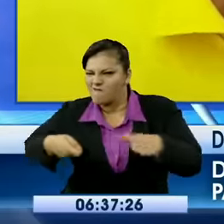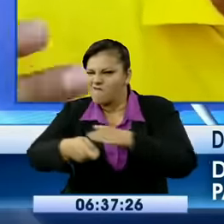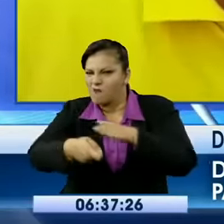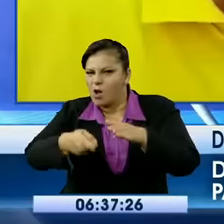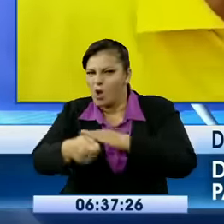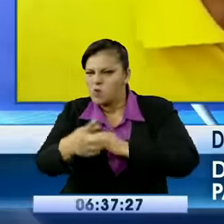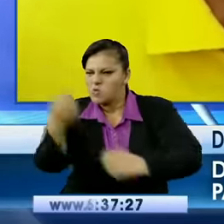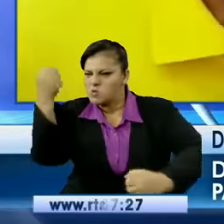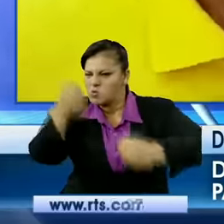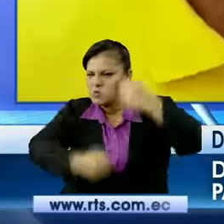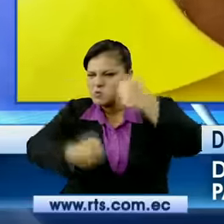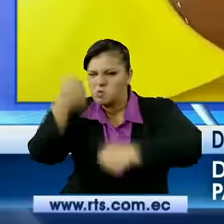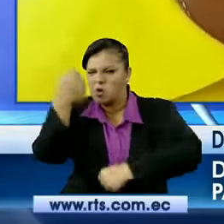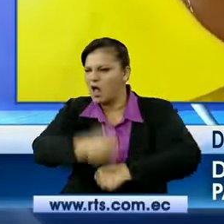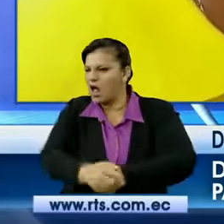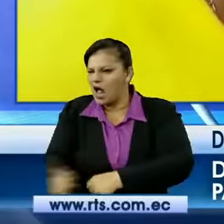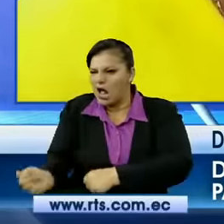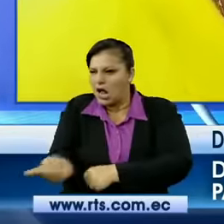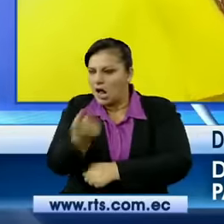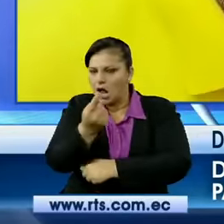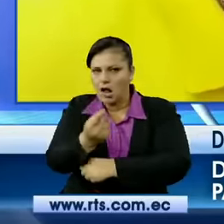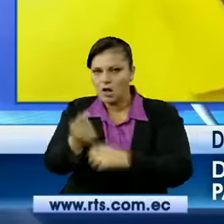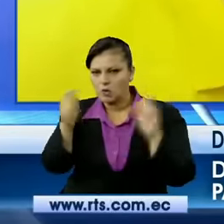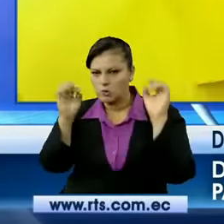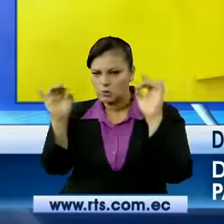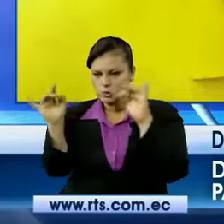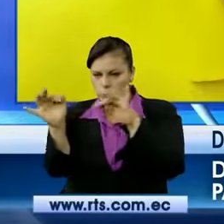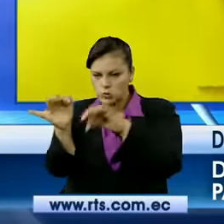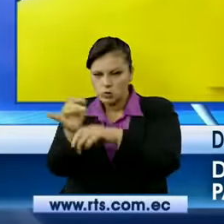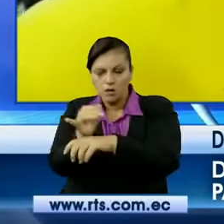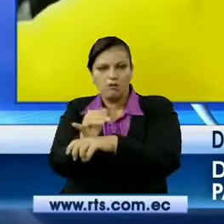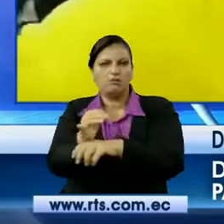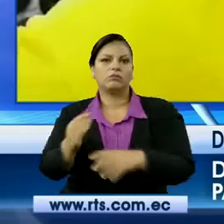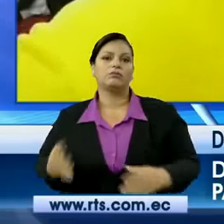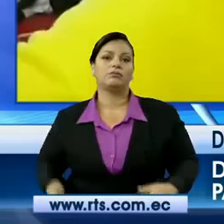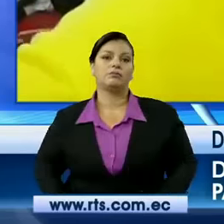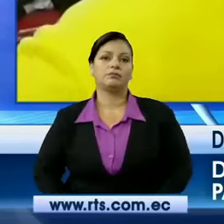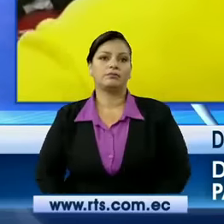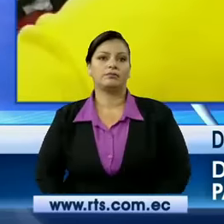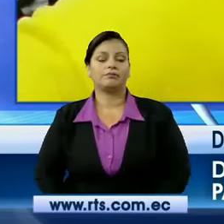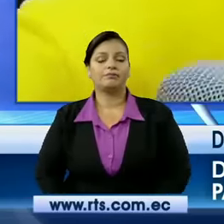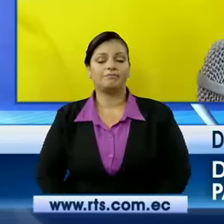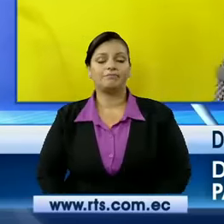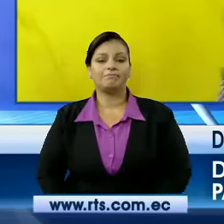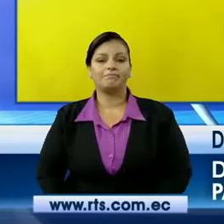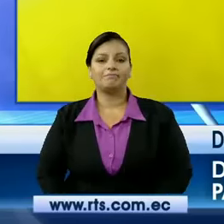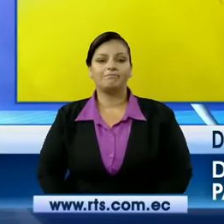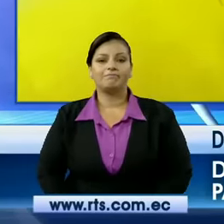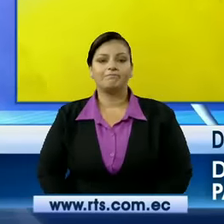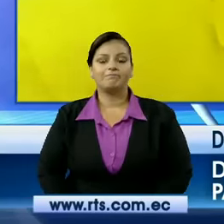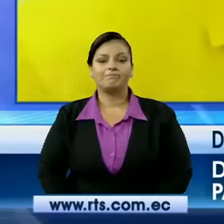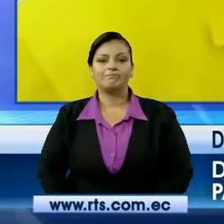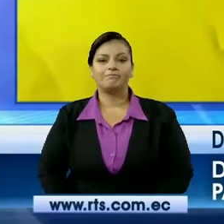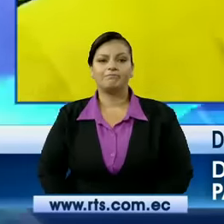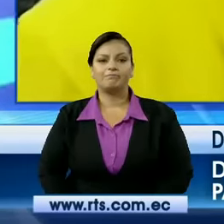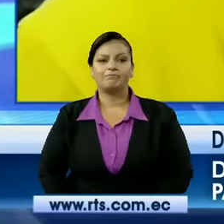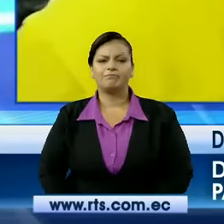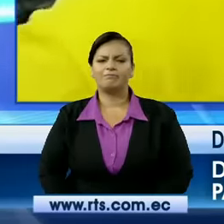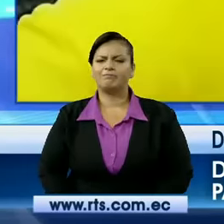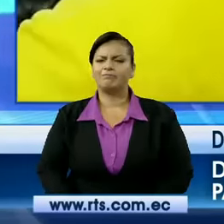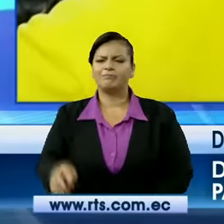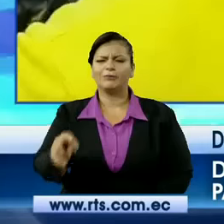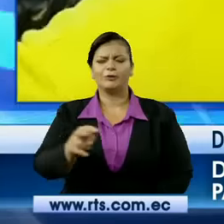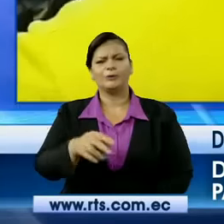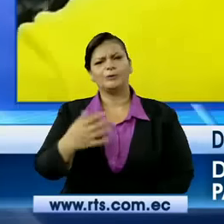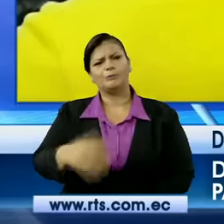directiva que está haciendo las cosas adecuadamente para que no se note lo que ellos hicieron. Sin embargo, no toman en consideración que está de por medio la